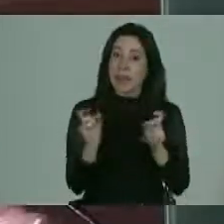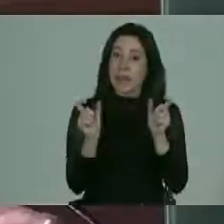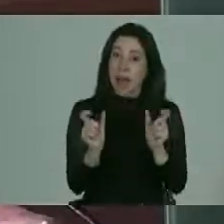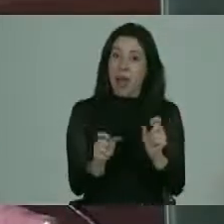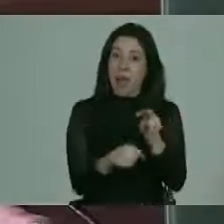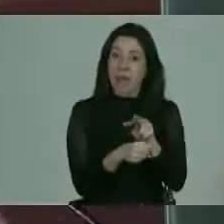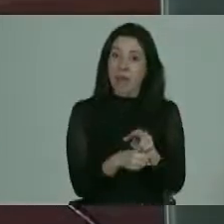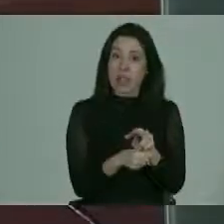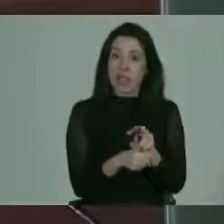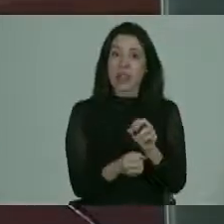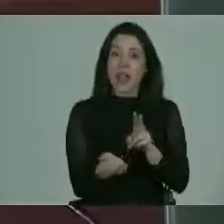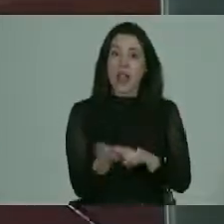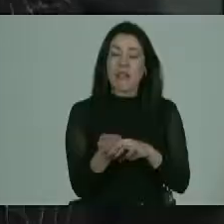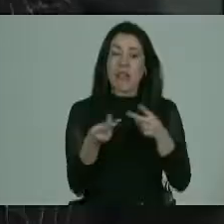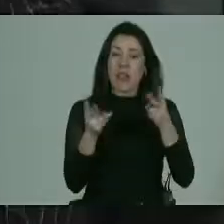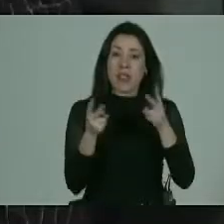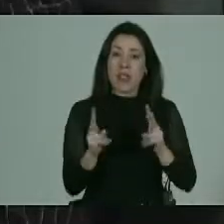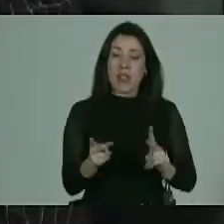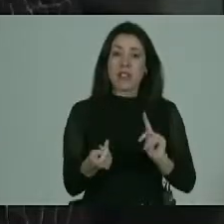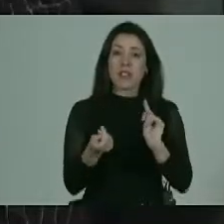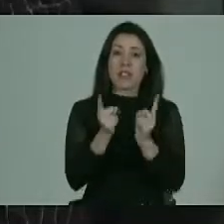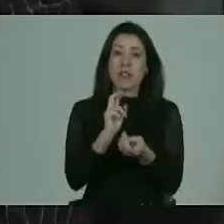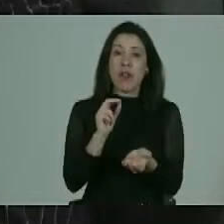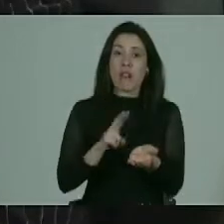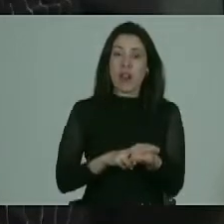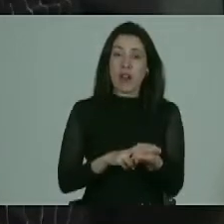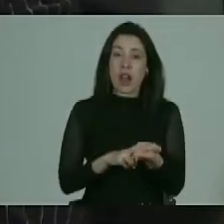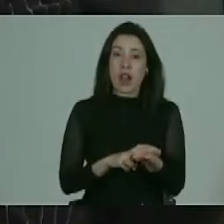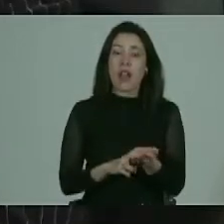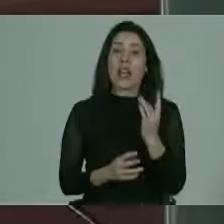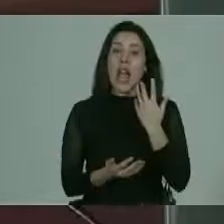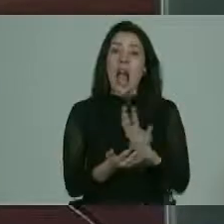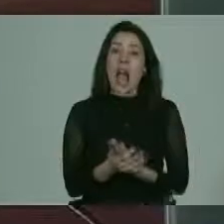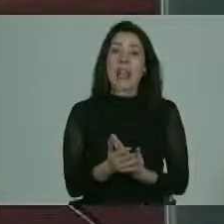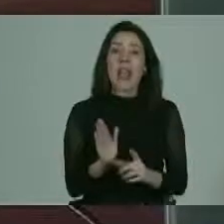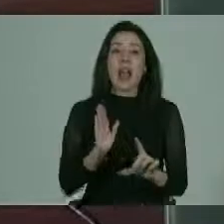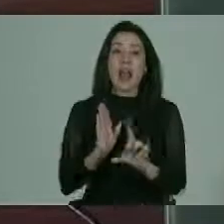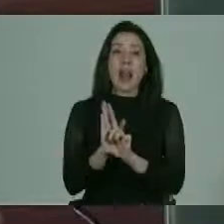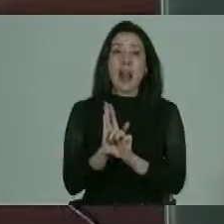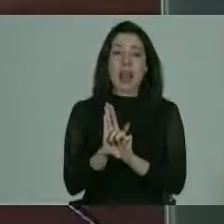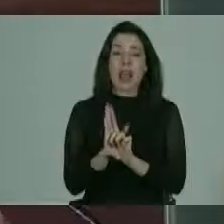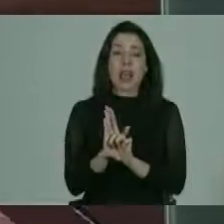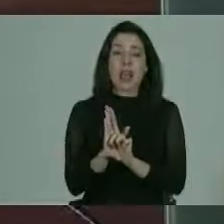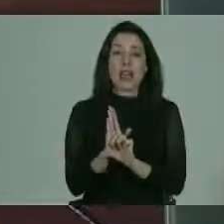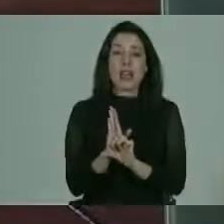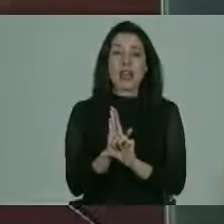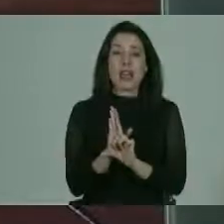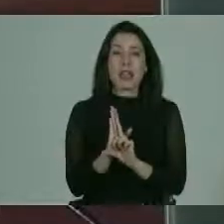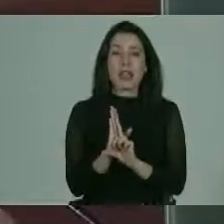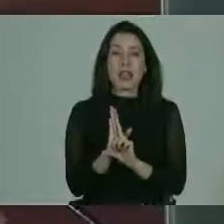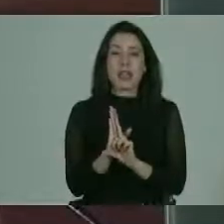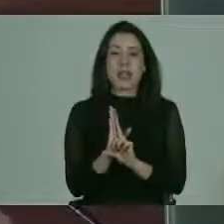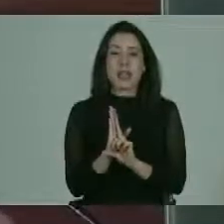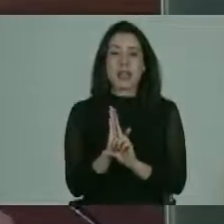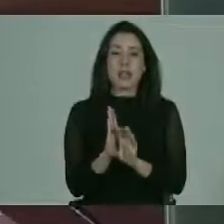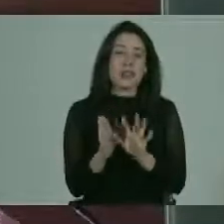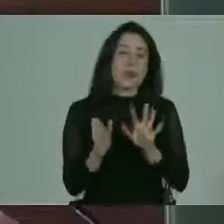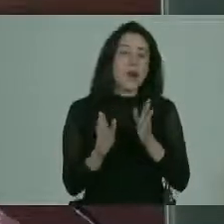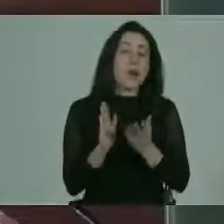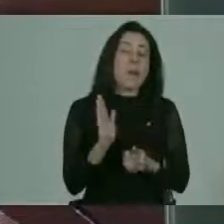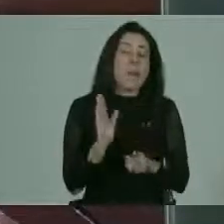fiscalizar que realmente los derechos se materialicen es que tengamos leyes de una mediana